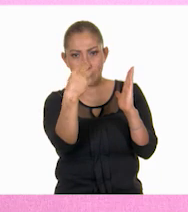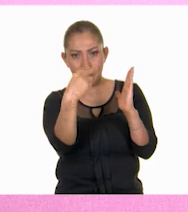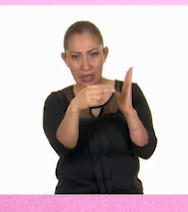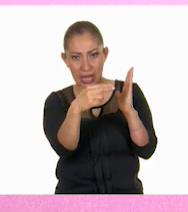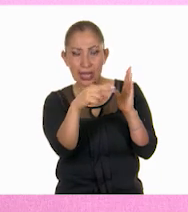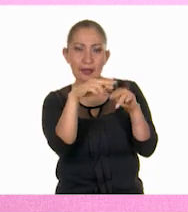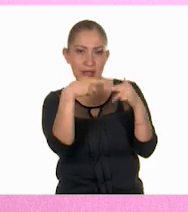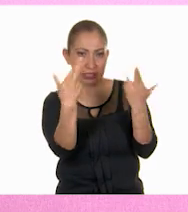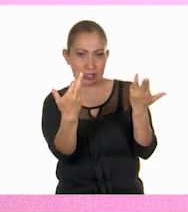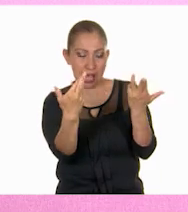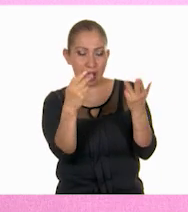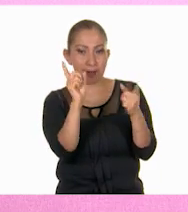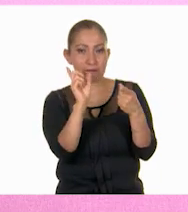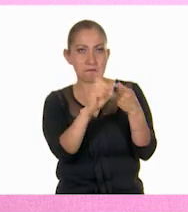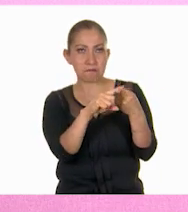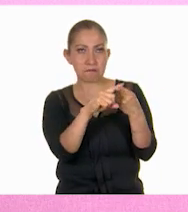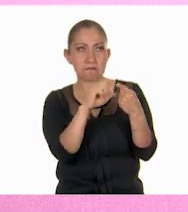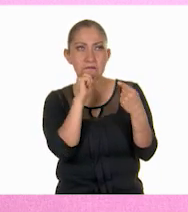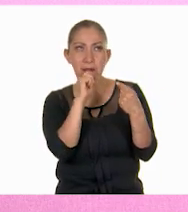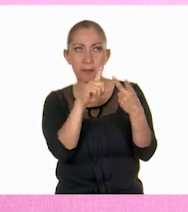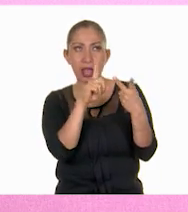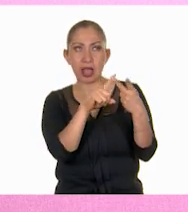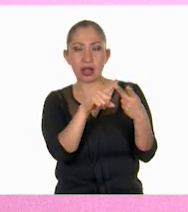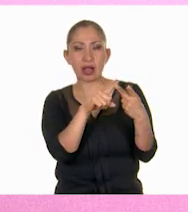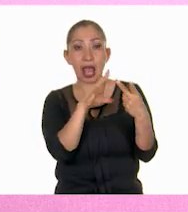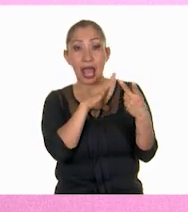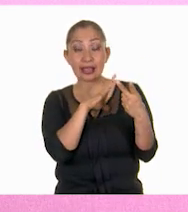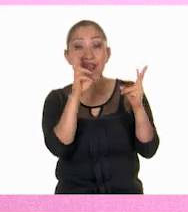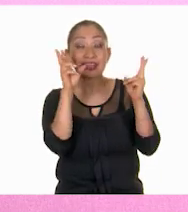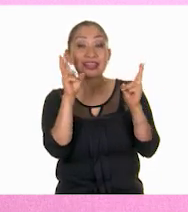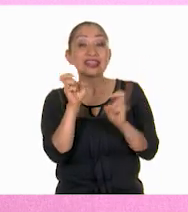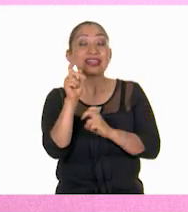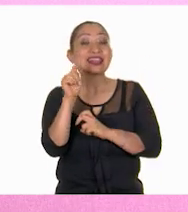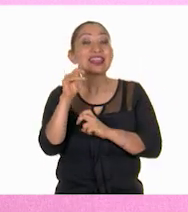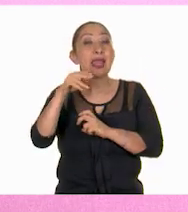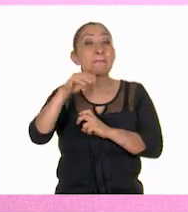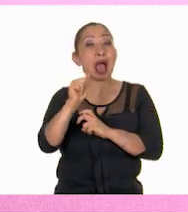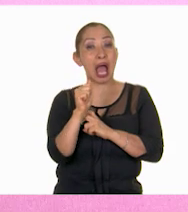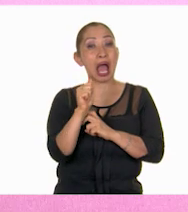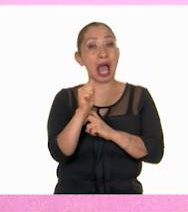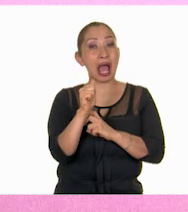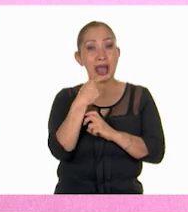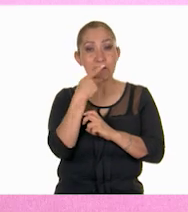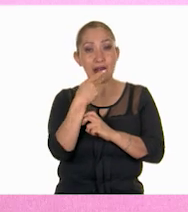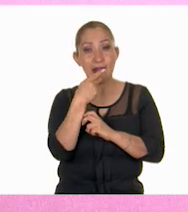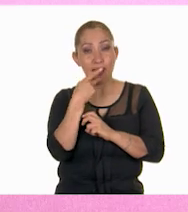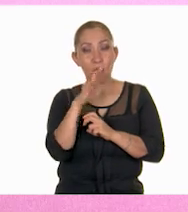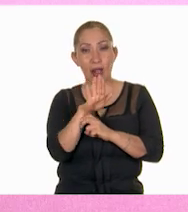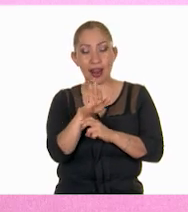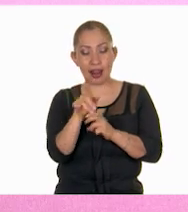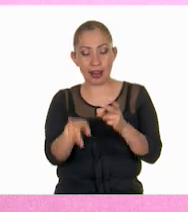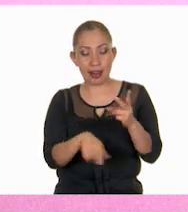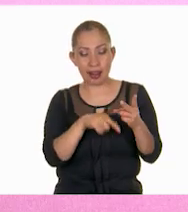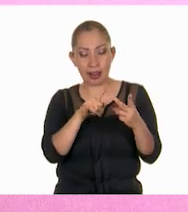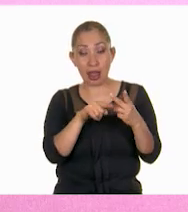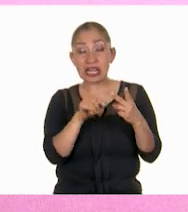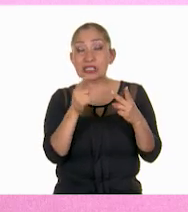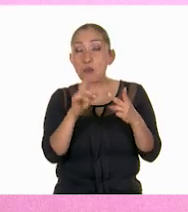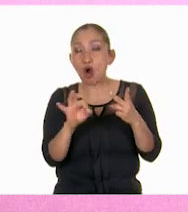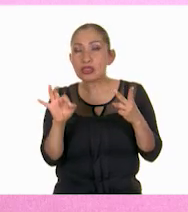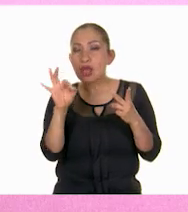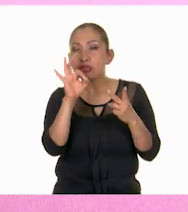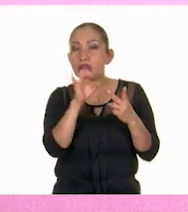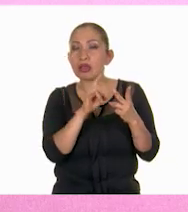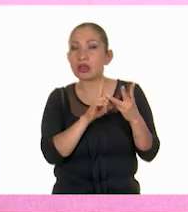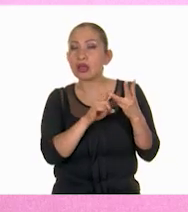de la revista, también podemos ubicar el tema, el tema que se aborda, y algo importante.